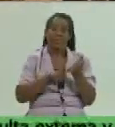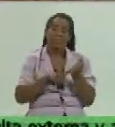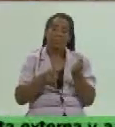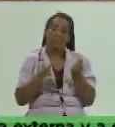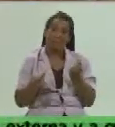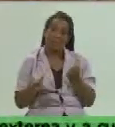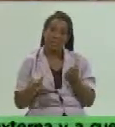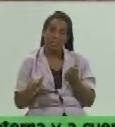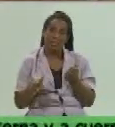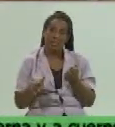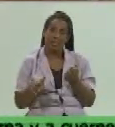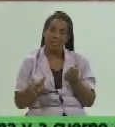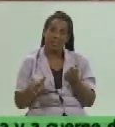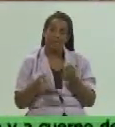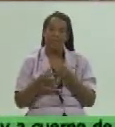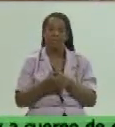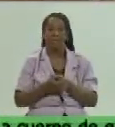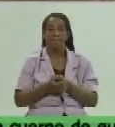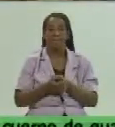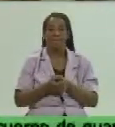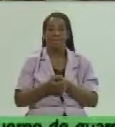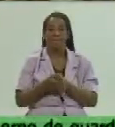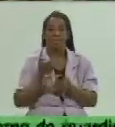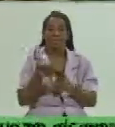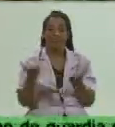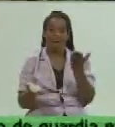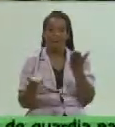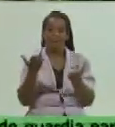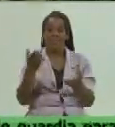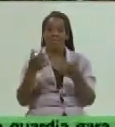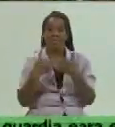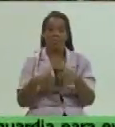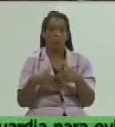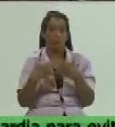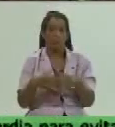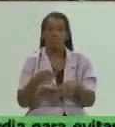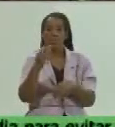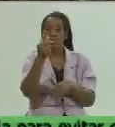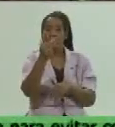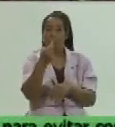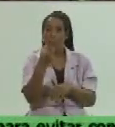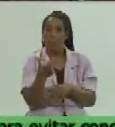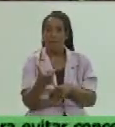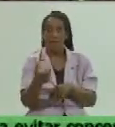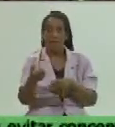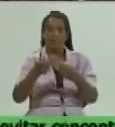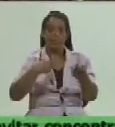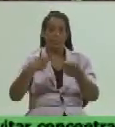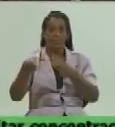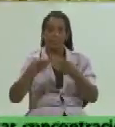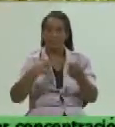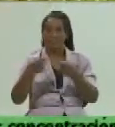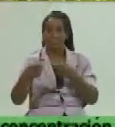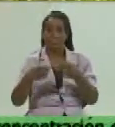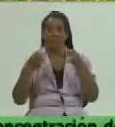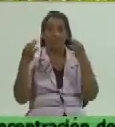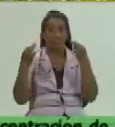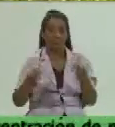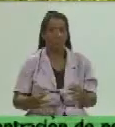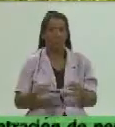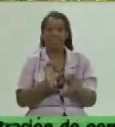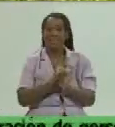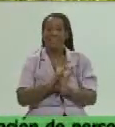referencial los balances de productos los precios la comercialización en condiciones excepcionales